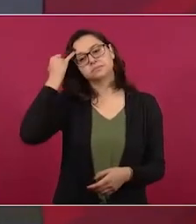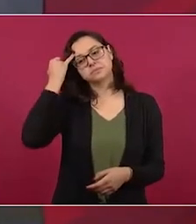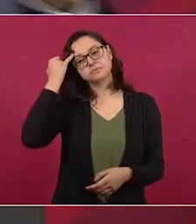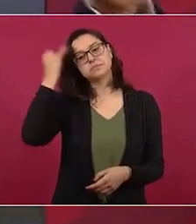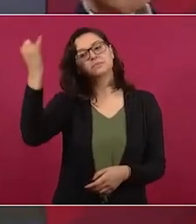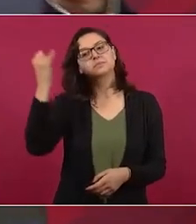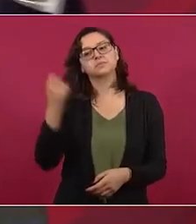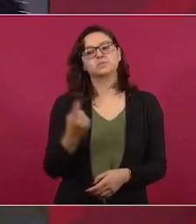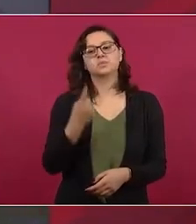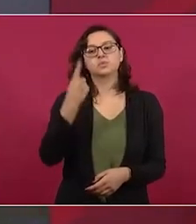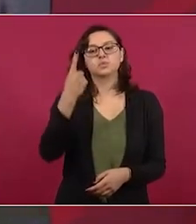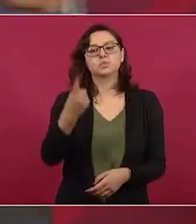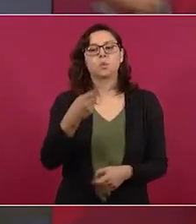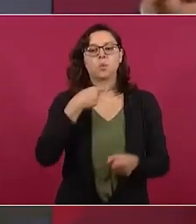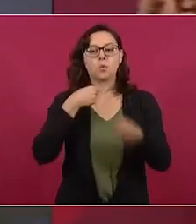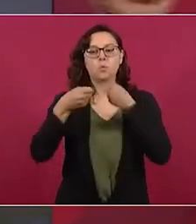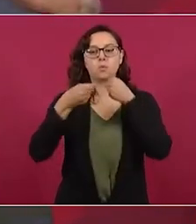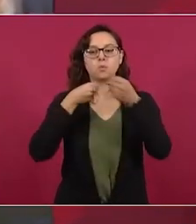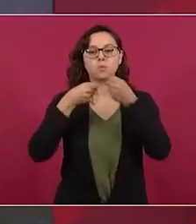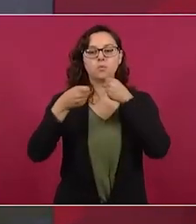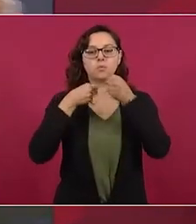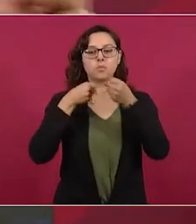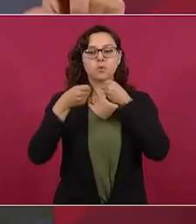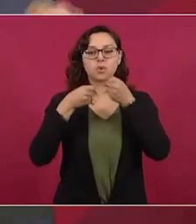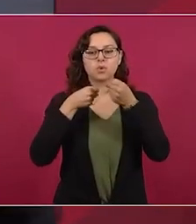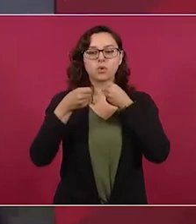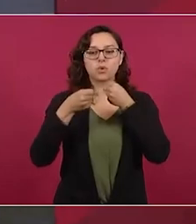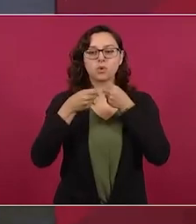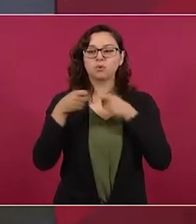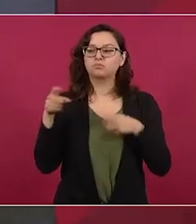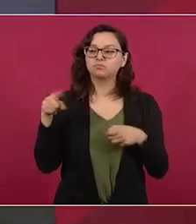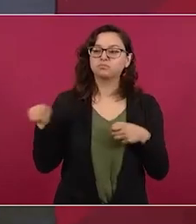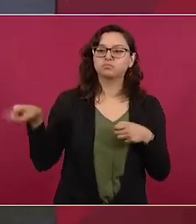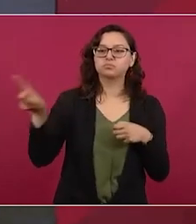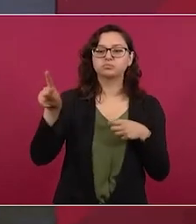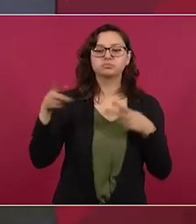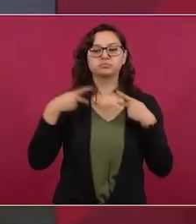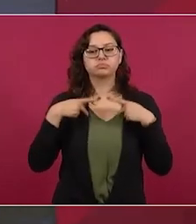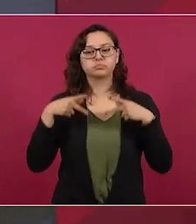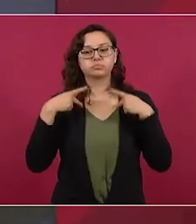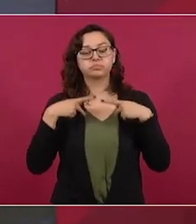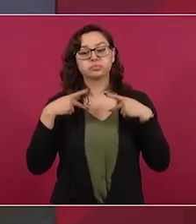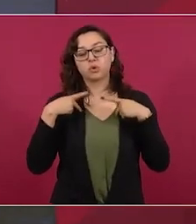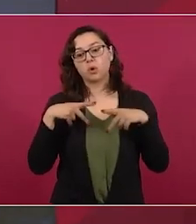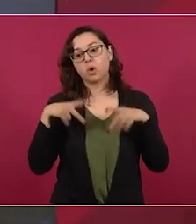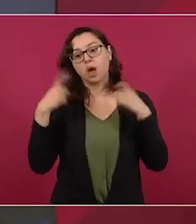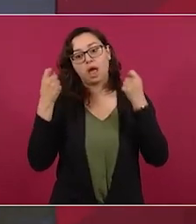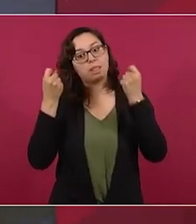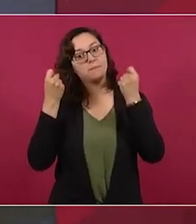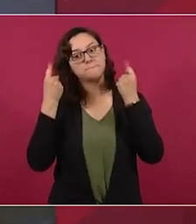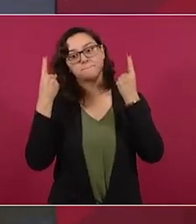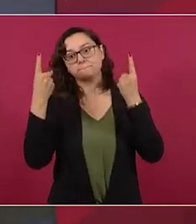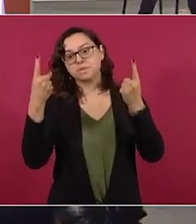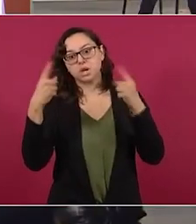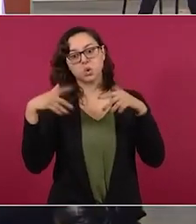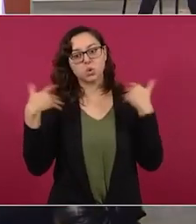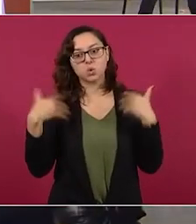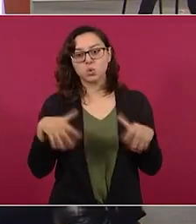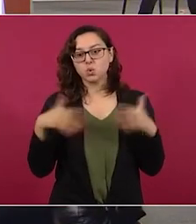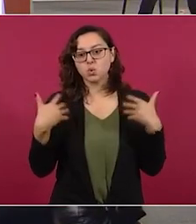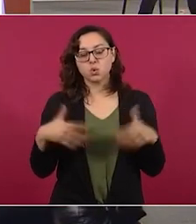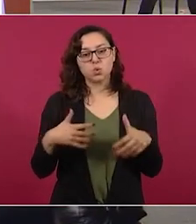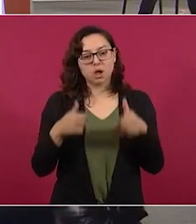De ciertos sectores de las clases medias, yo creo que es el que más vende